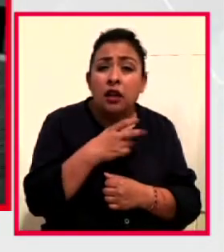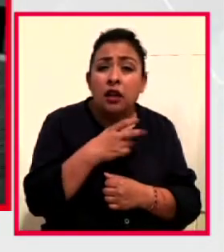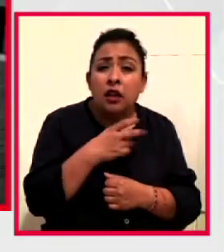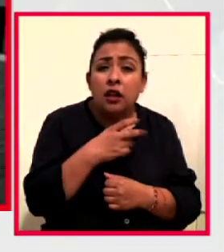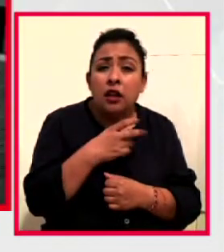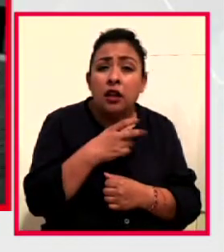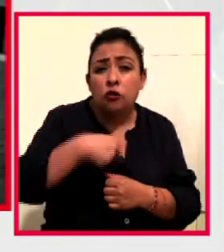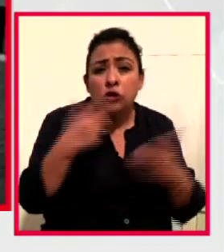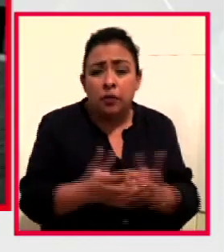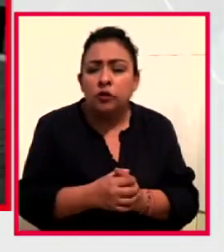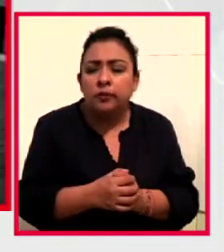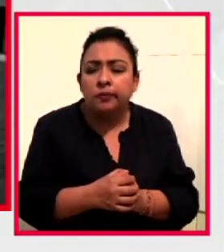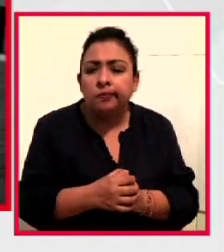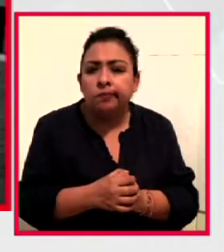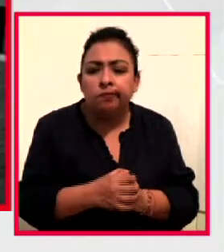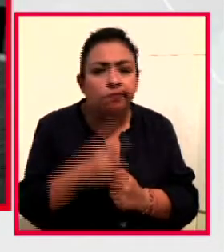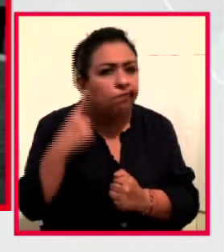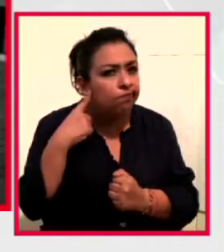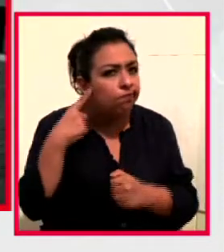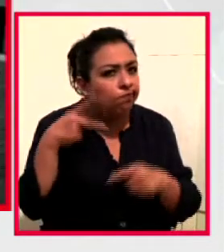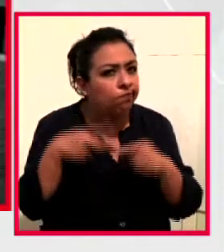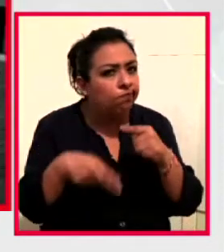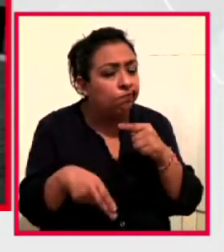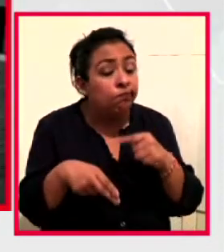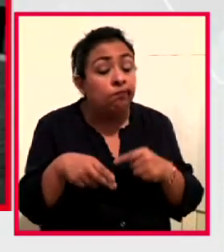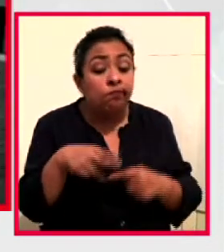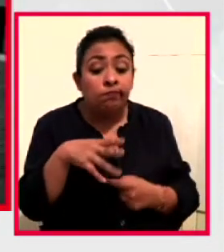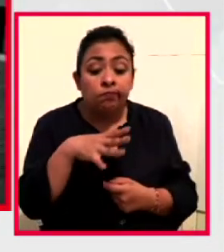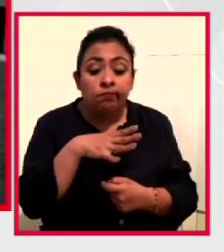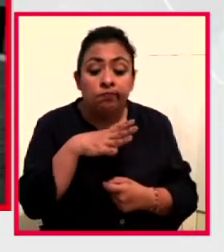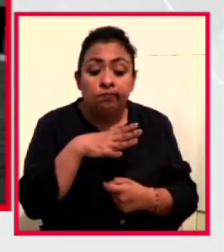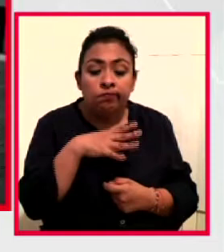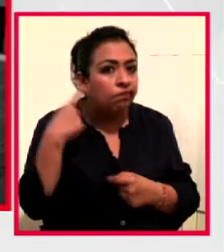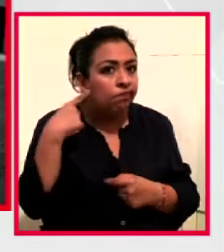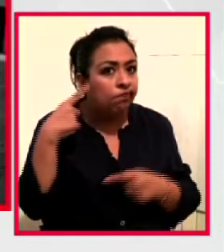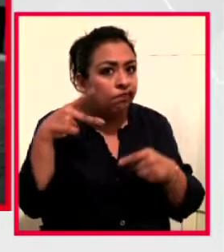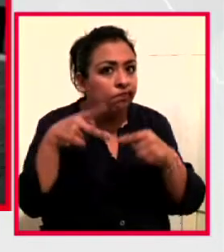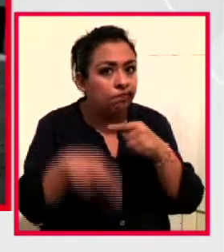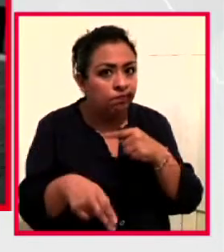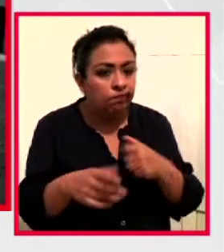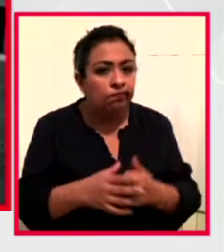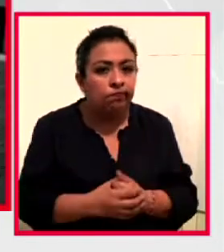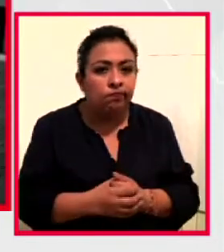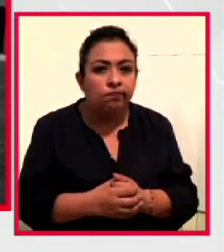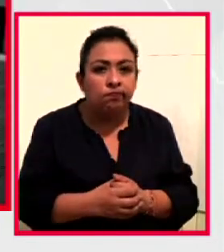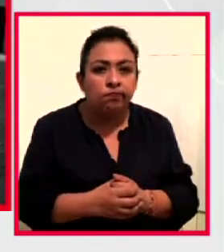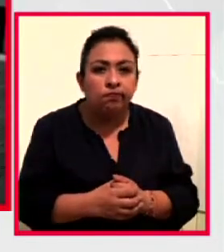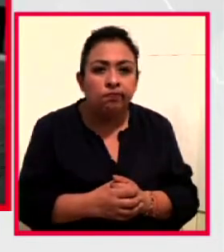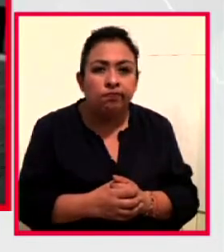nos mandan. Nos mandan, bueno, sí.